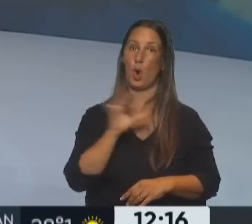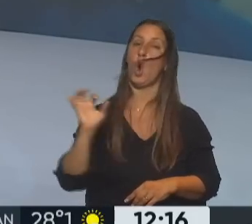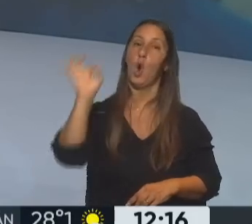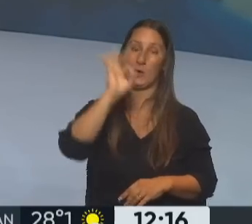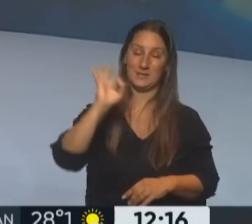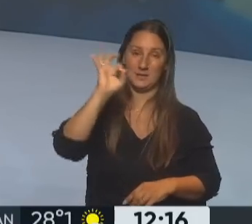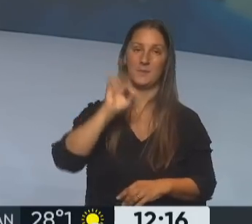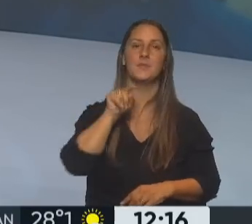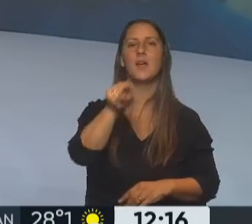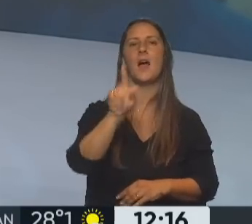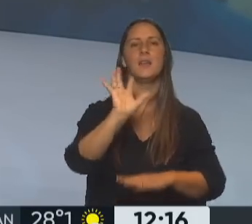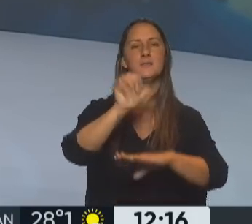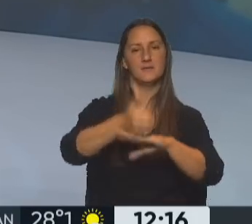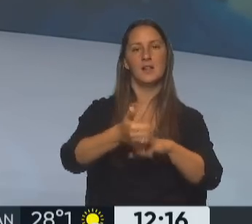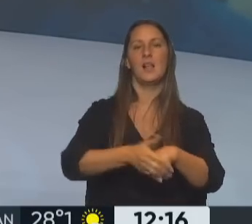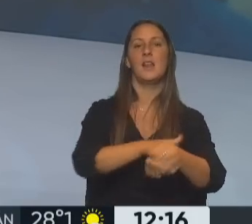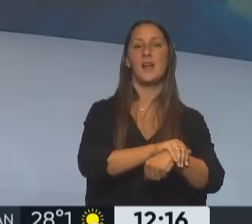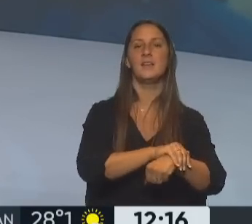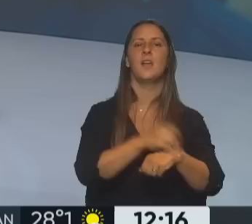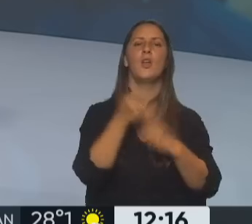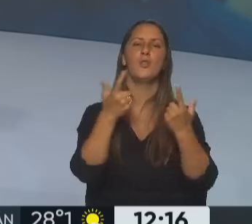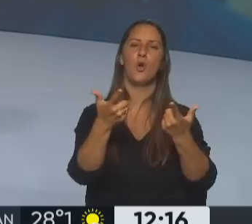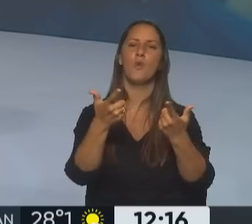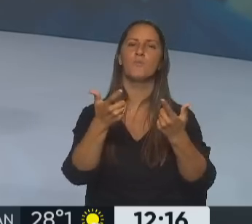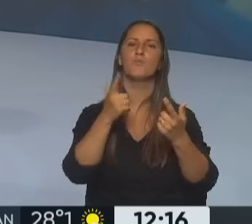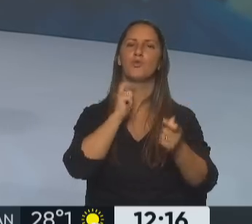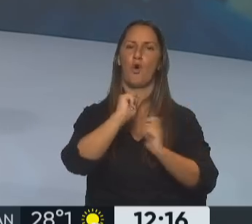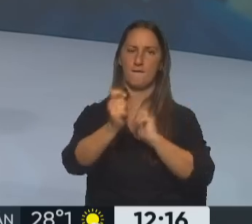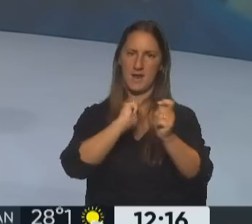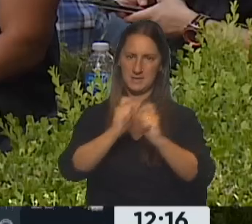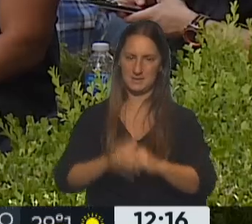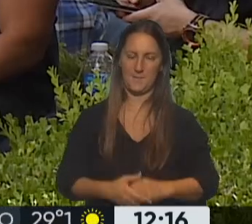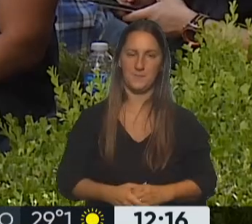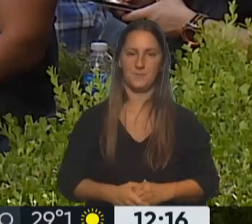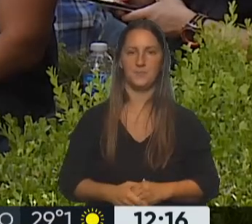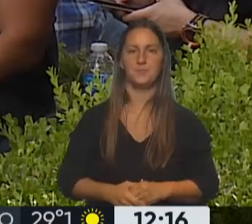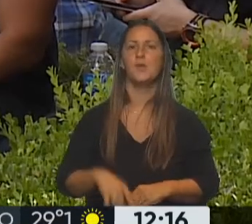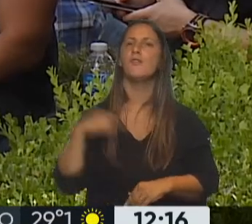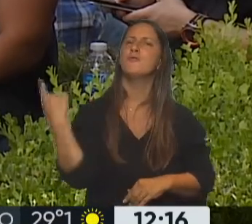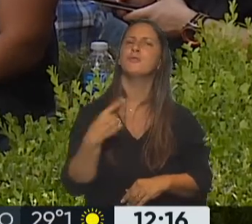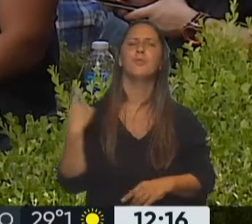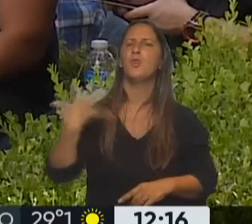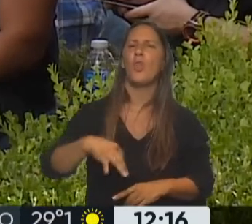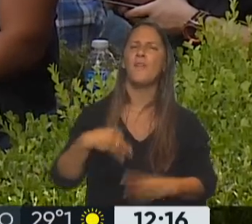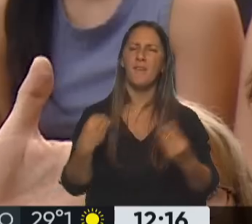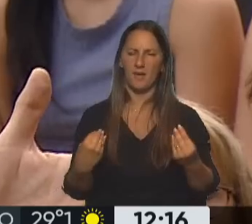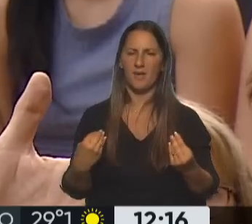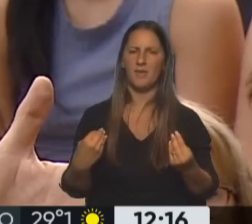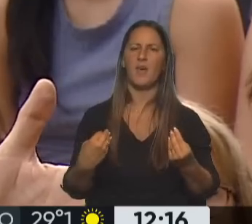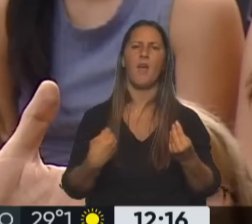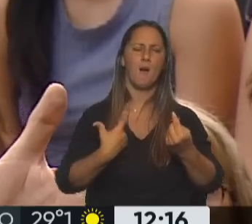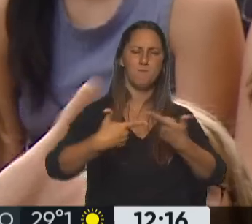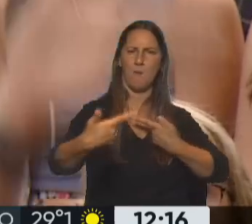bonaerense. Allí estuvo Horacio Rodríguez Larretti y brindó esta conferencia de prensa. Lo que tenemos que hacer es terminar con las